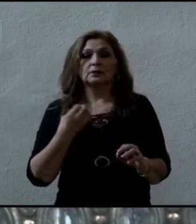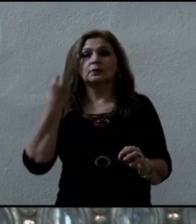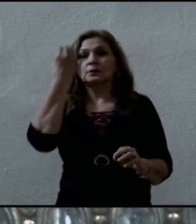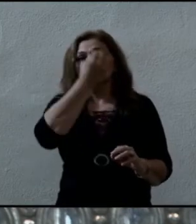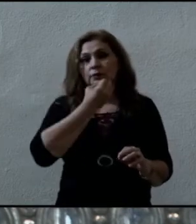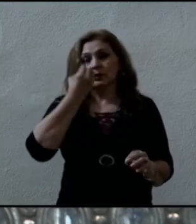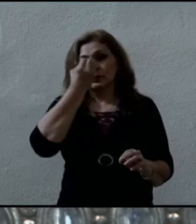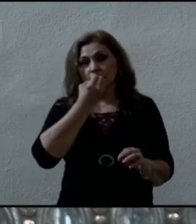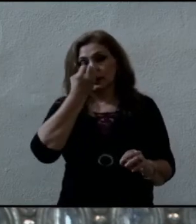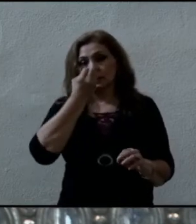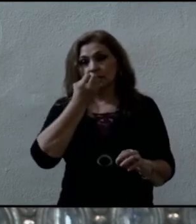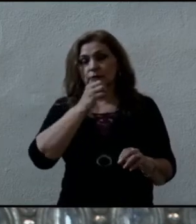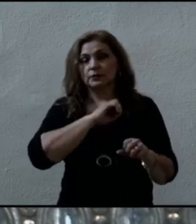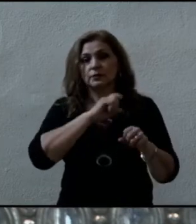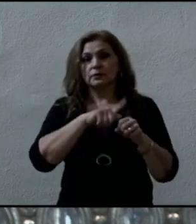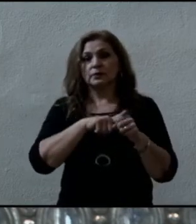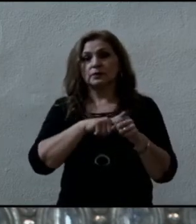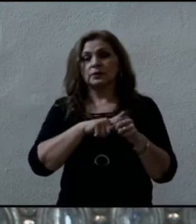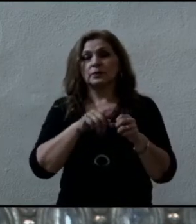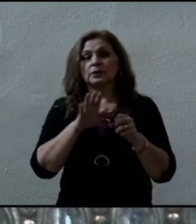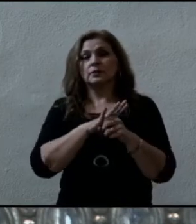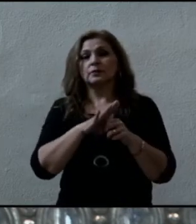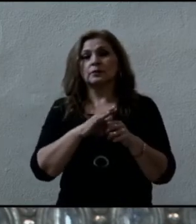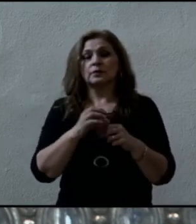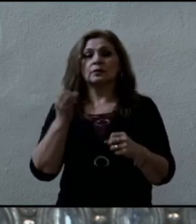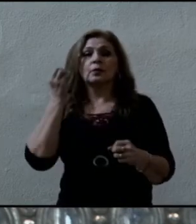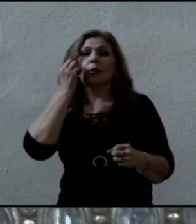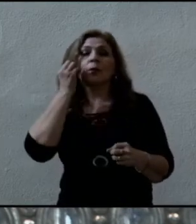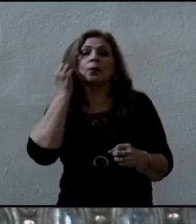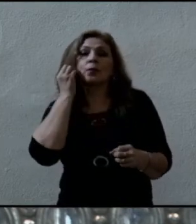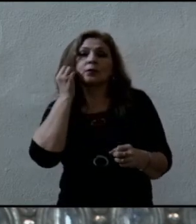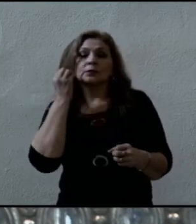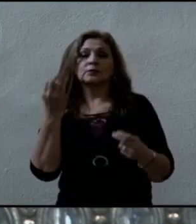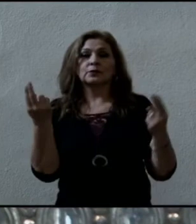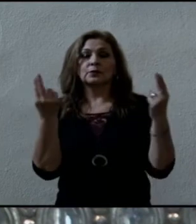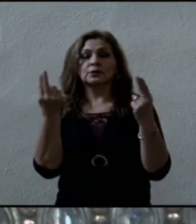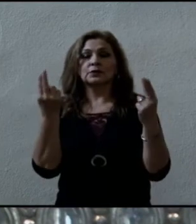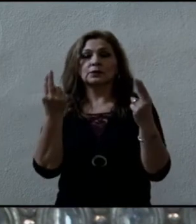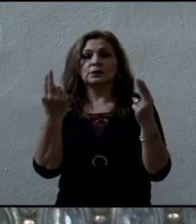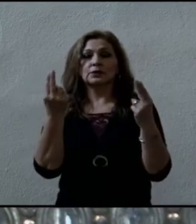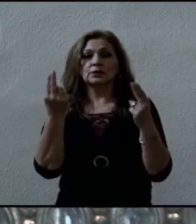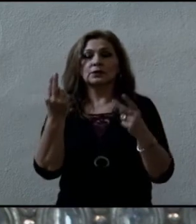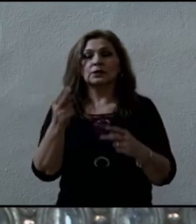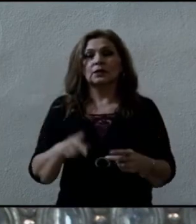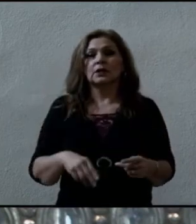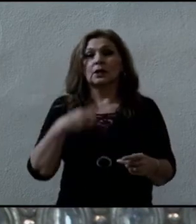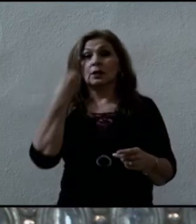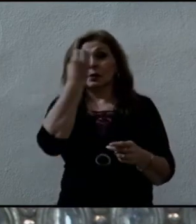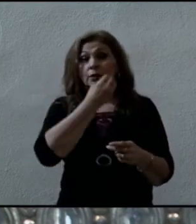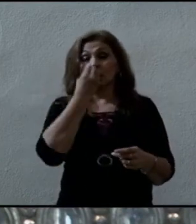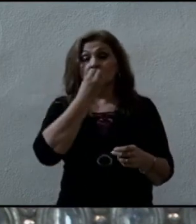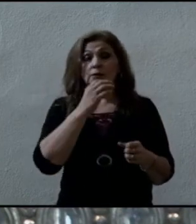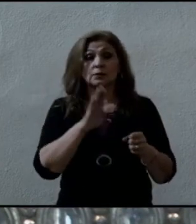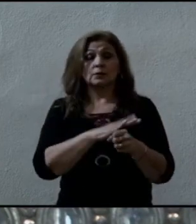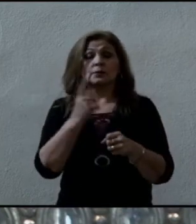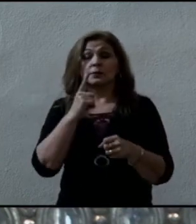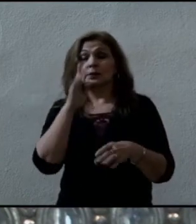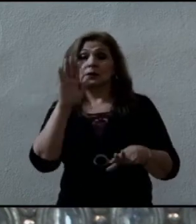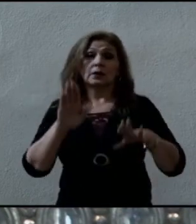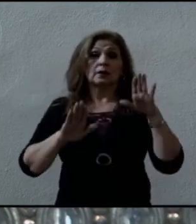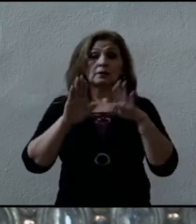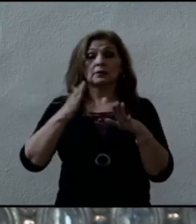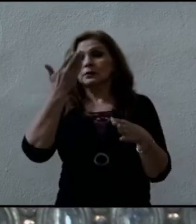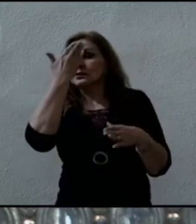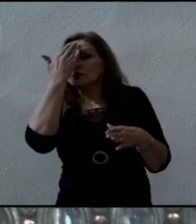por su servidor, porque a veces no sé qué decir, a veces no sé cómo actuar. Vivimos